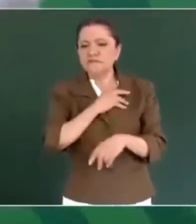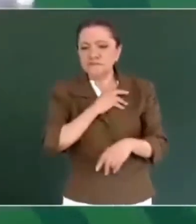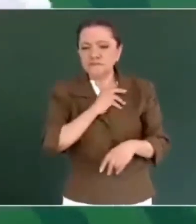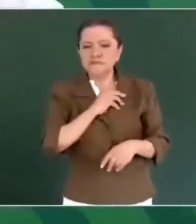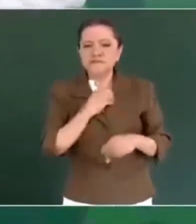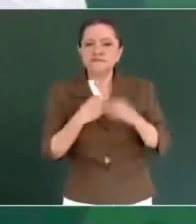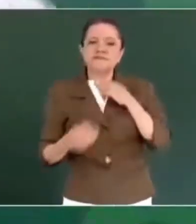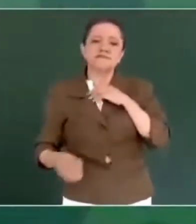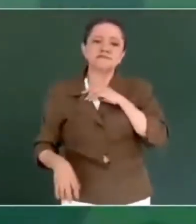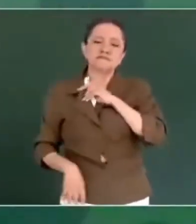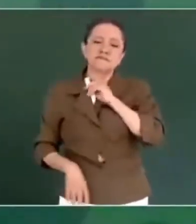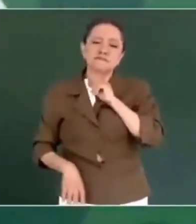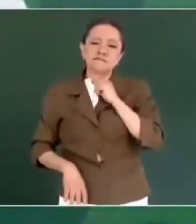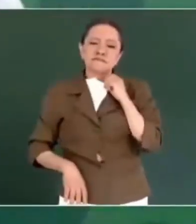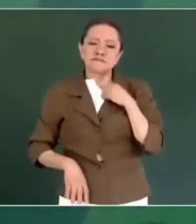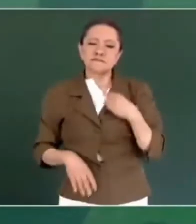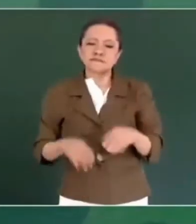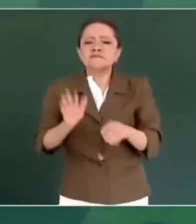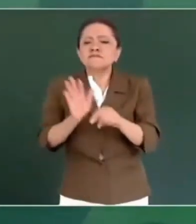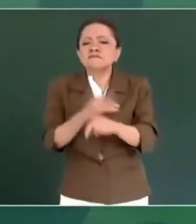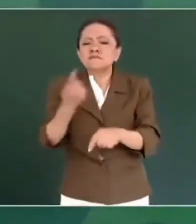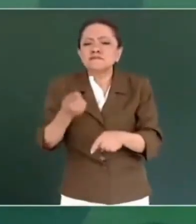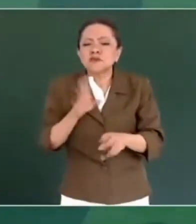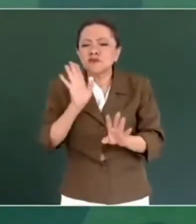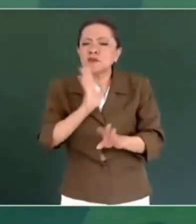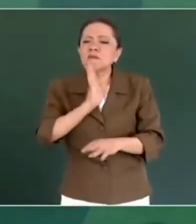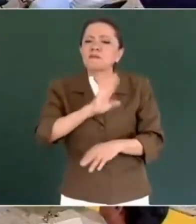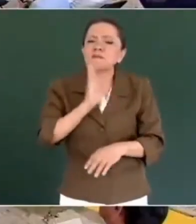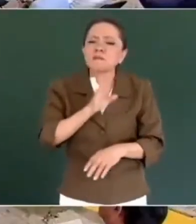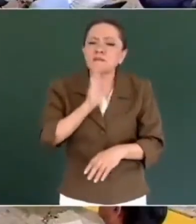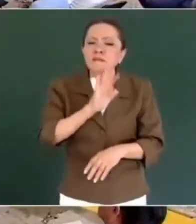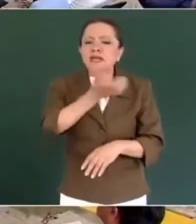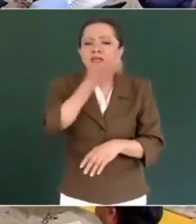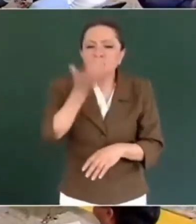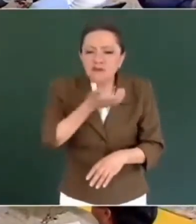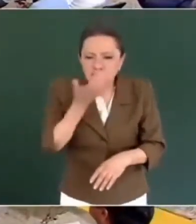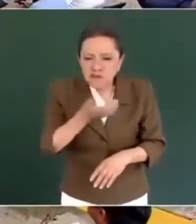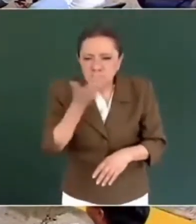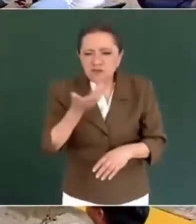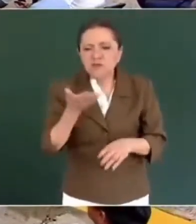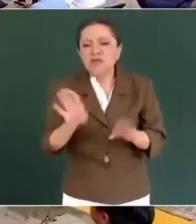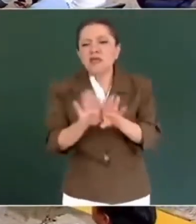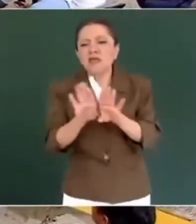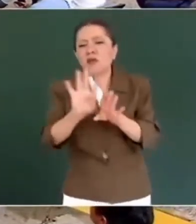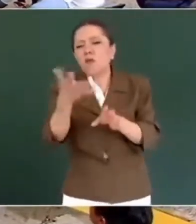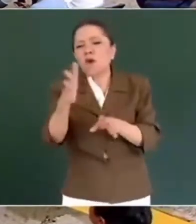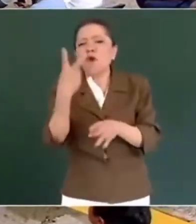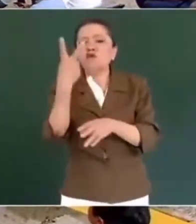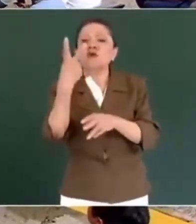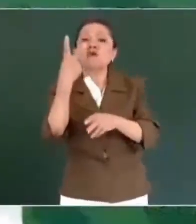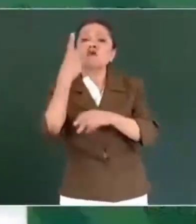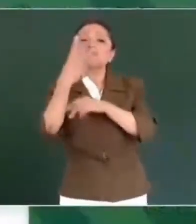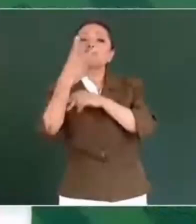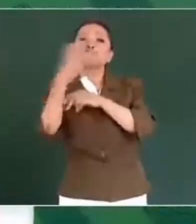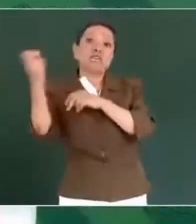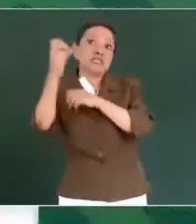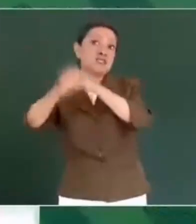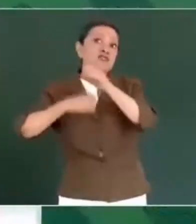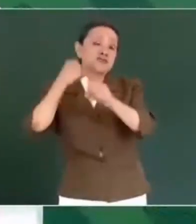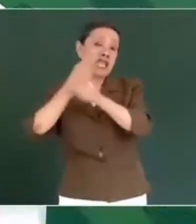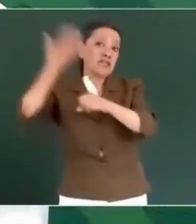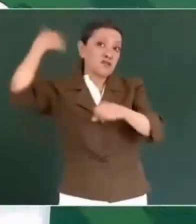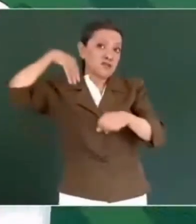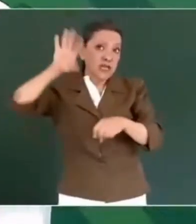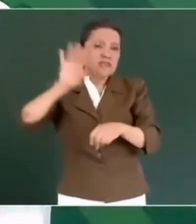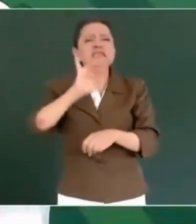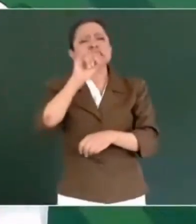mala costumbre de hace como 200 años, que tienen cosas muy buenas